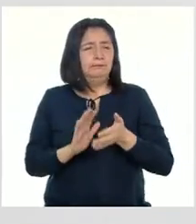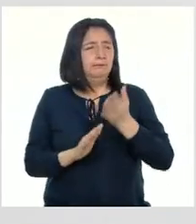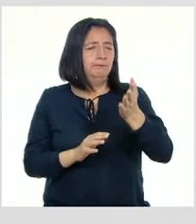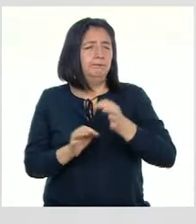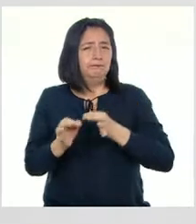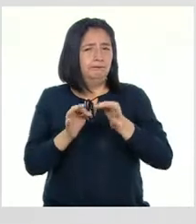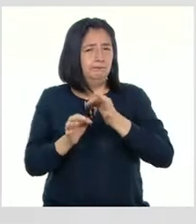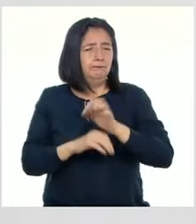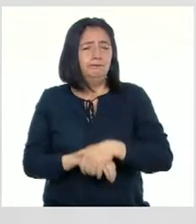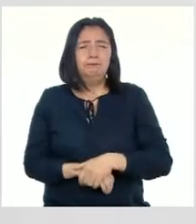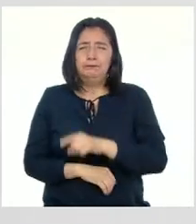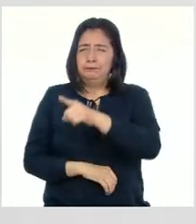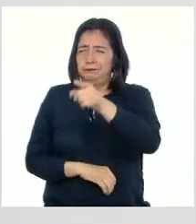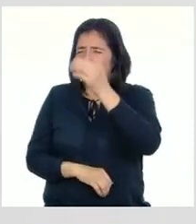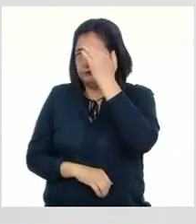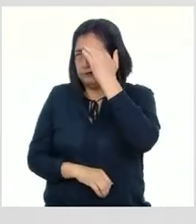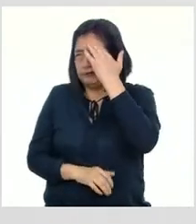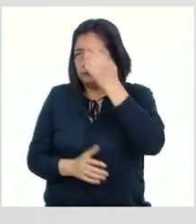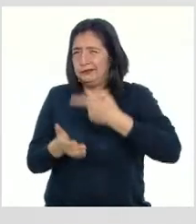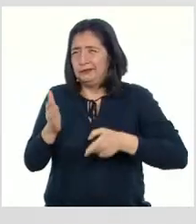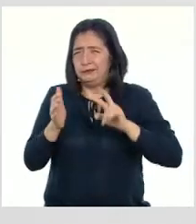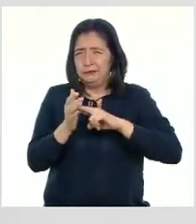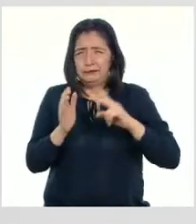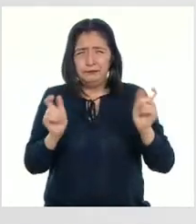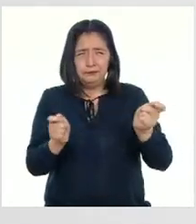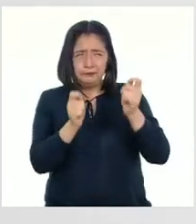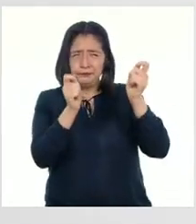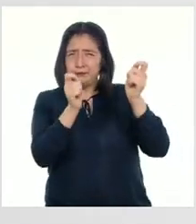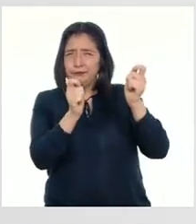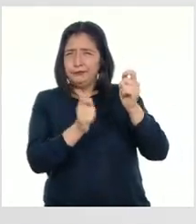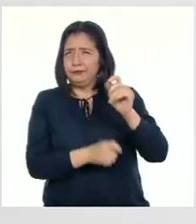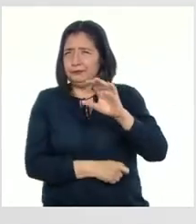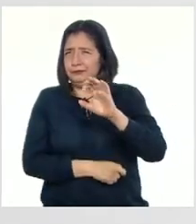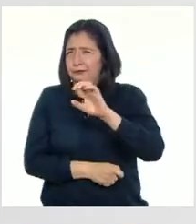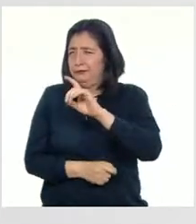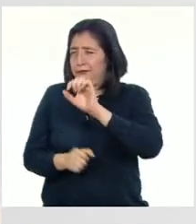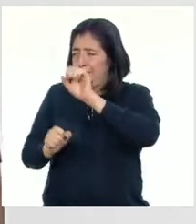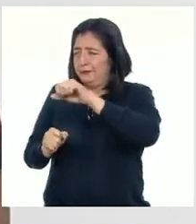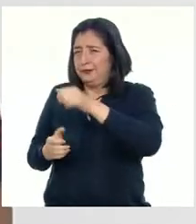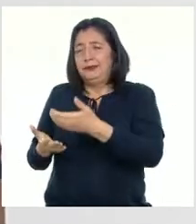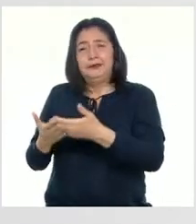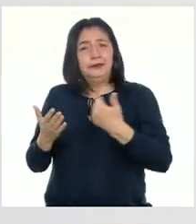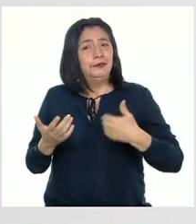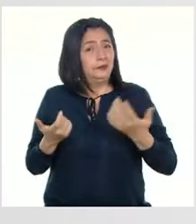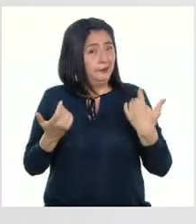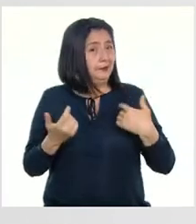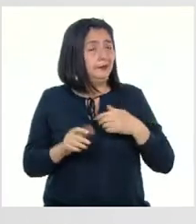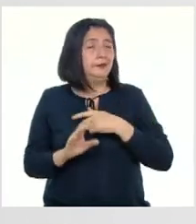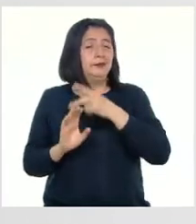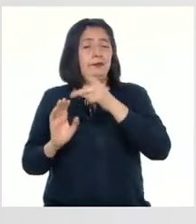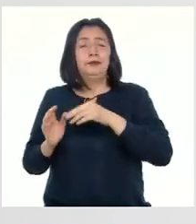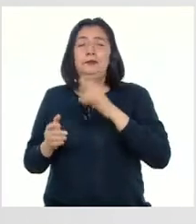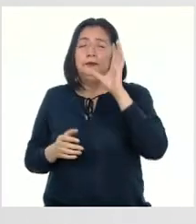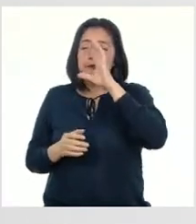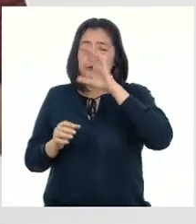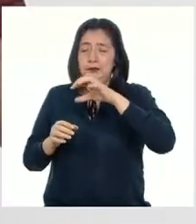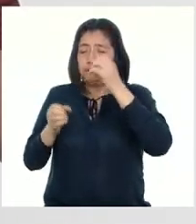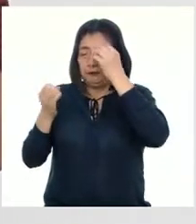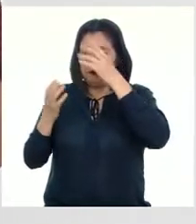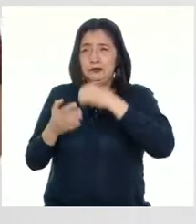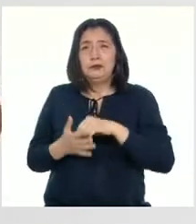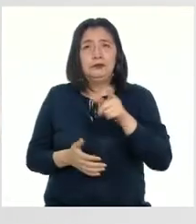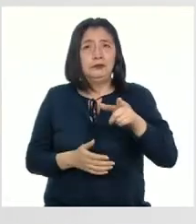definiciones ¿Saben qué es una celebración? Sí, antes del programa busqué información y encontré lo siguiente